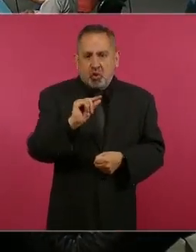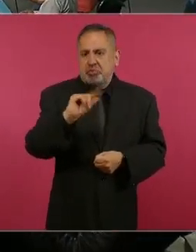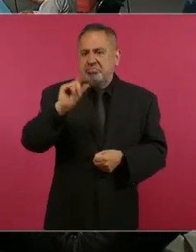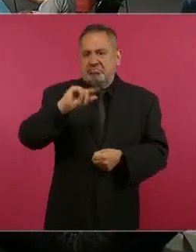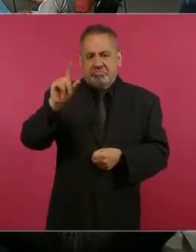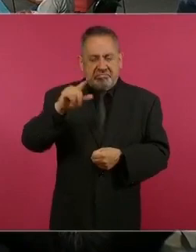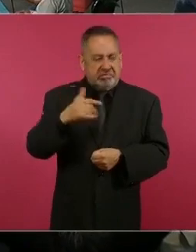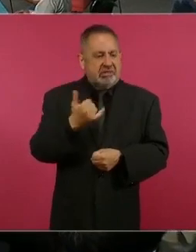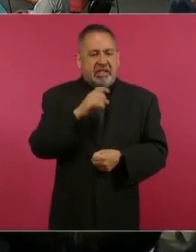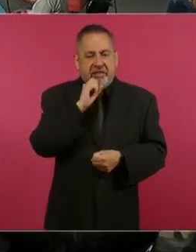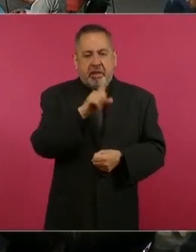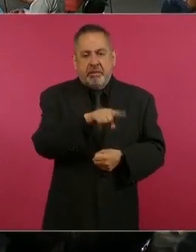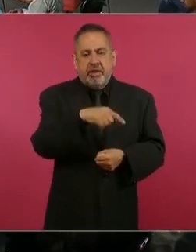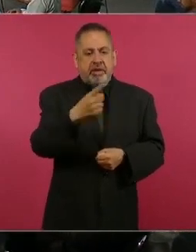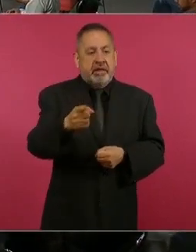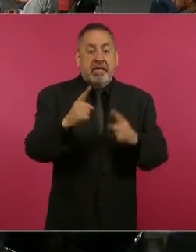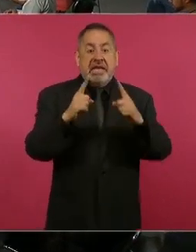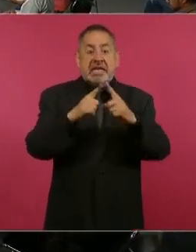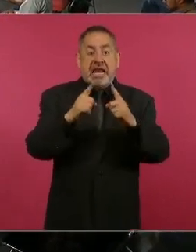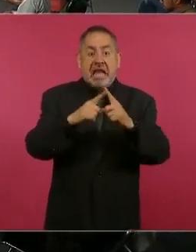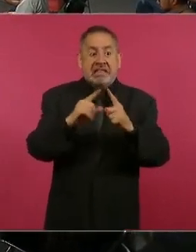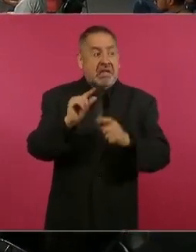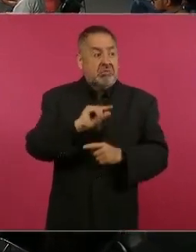de una iglesia.